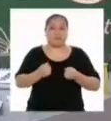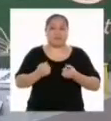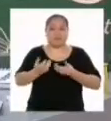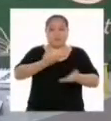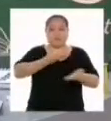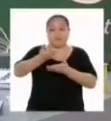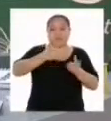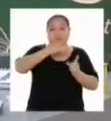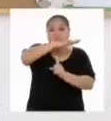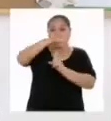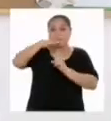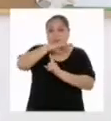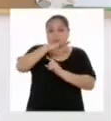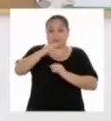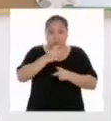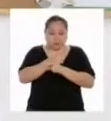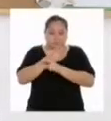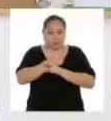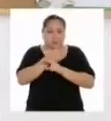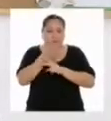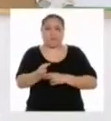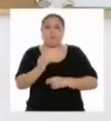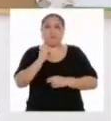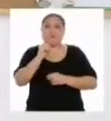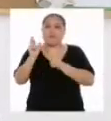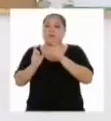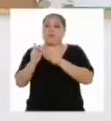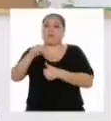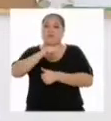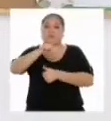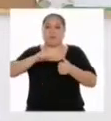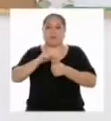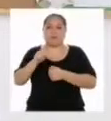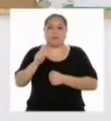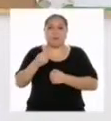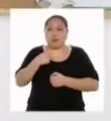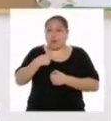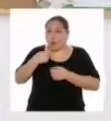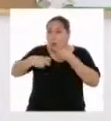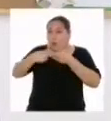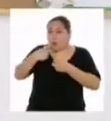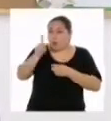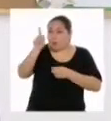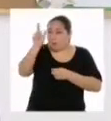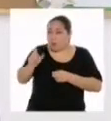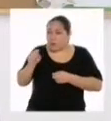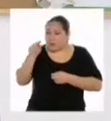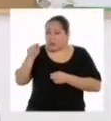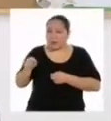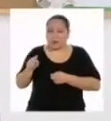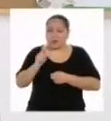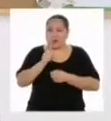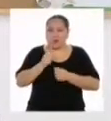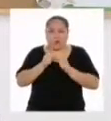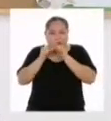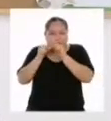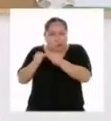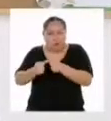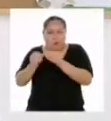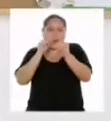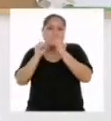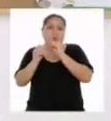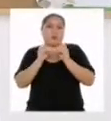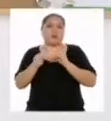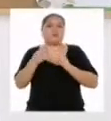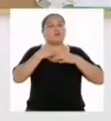y con las personas que nos rodean. Cuando tengo un problema con alguien, no me puedo sentir tranquilo y no paro hasta que lo resuelvo. Algo que sí me da mucha